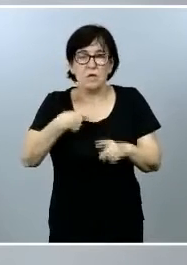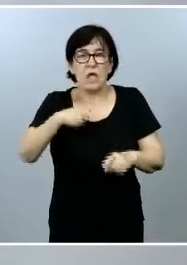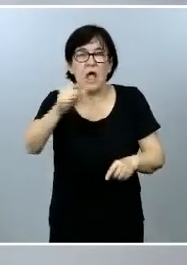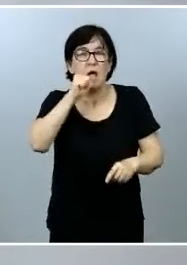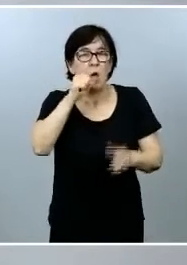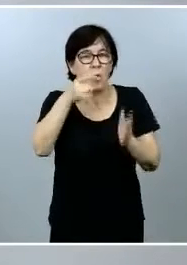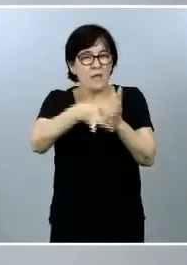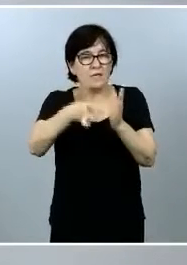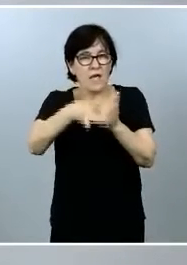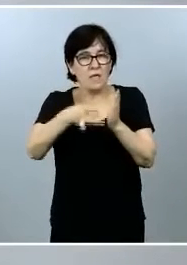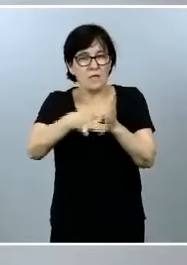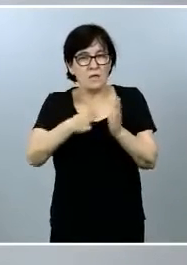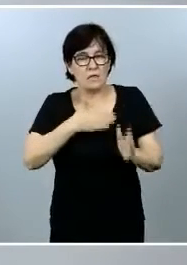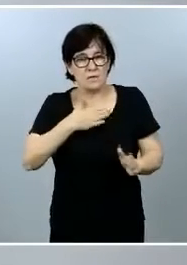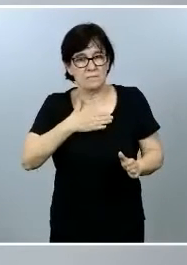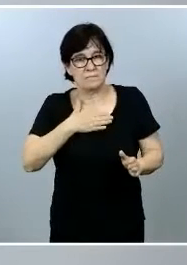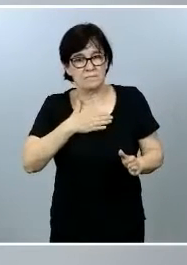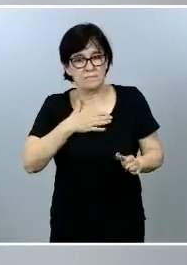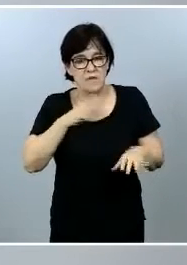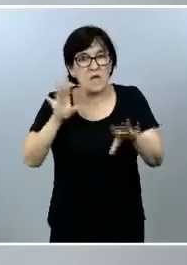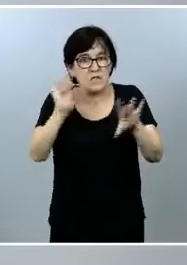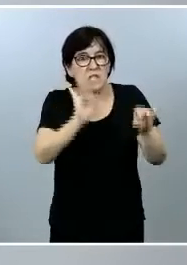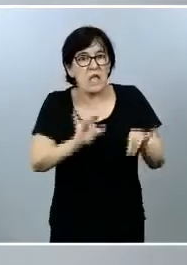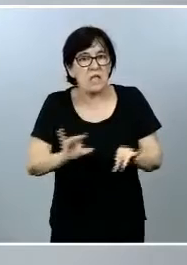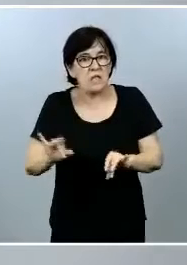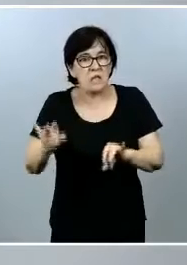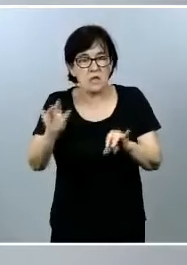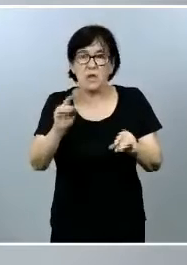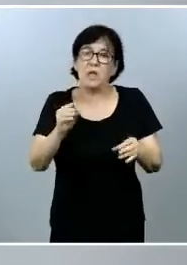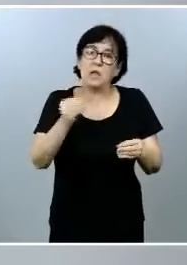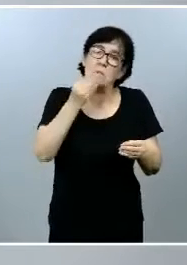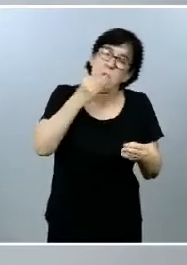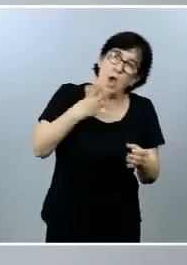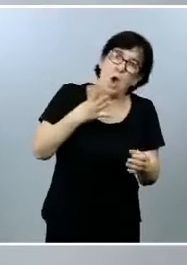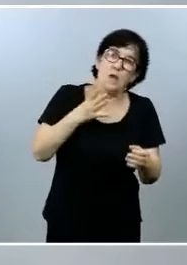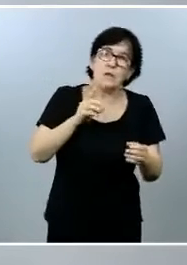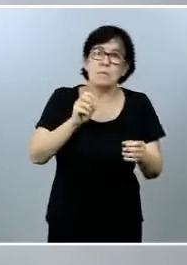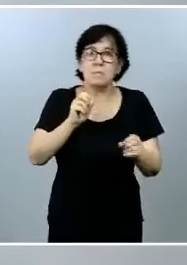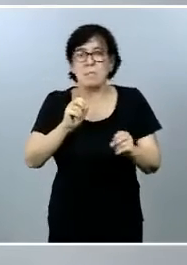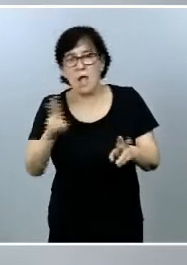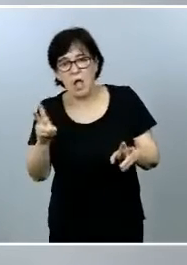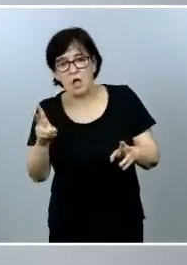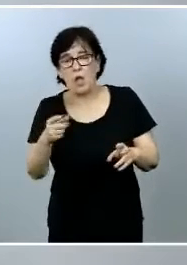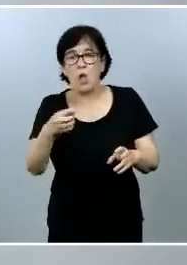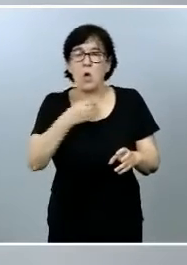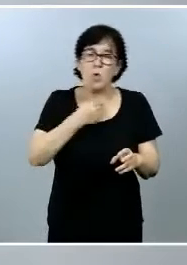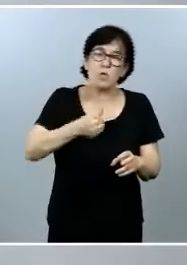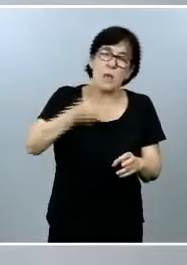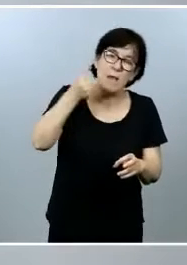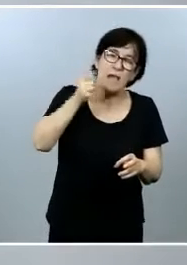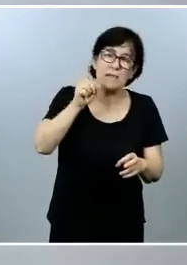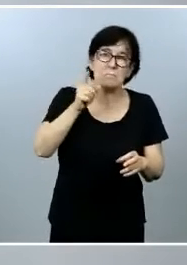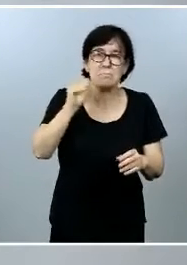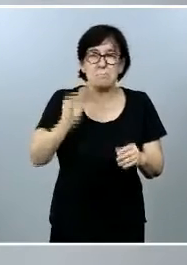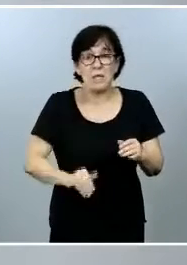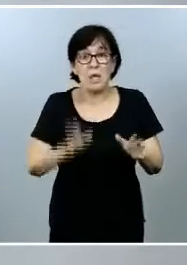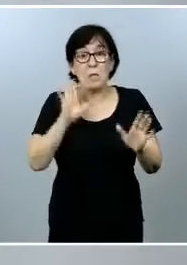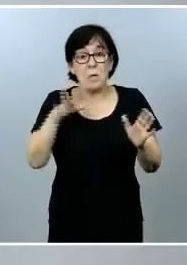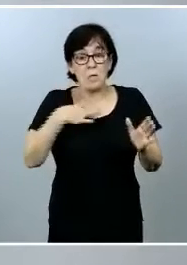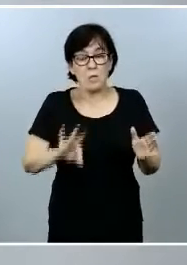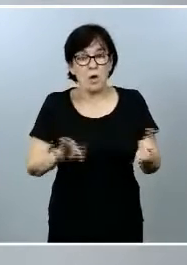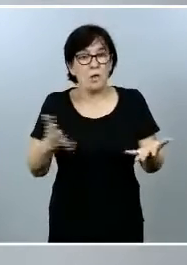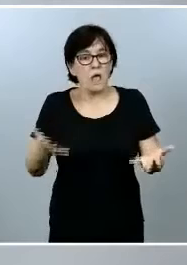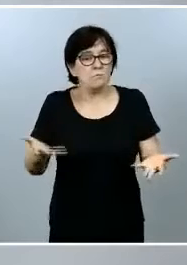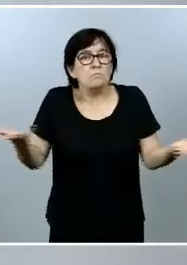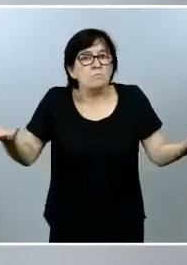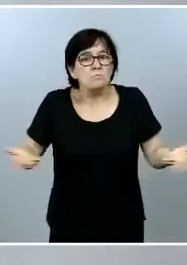nuestros territorios las hay mejores las hay peores las hay a quien le gusta más a quien le gusta menos pero el que pueda estar a disposición de